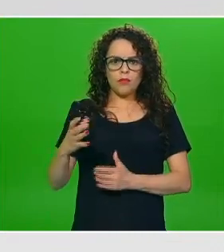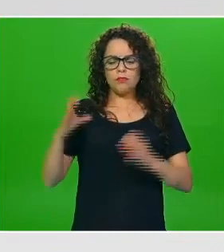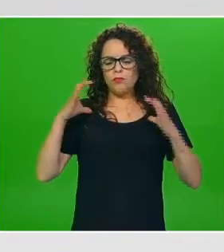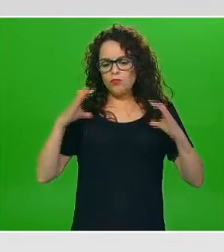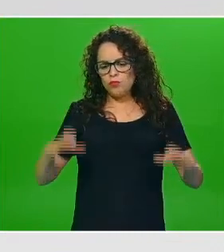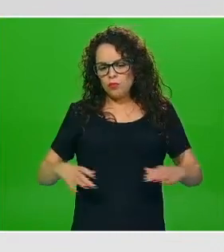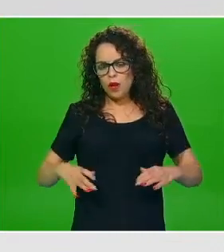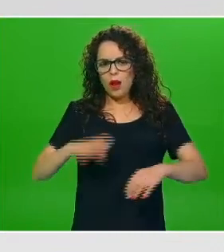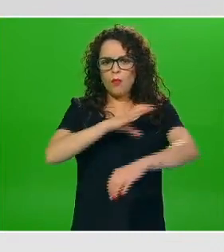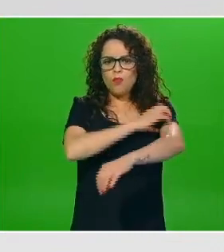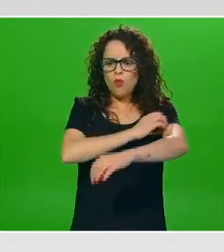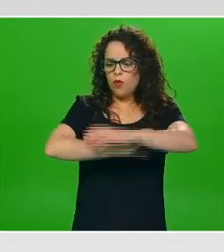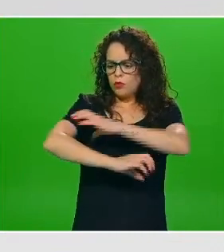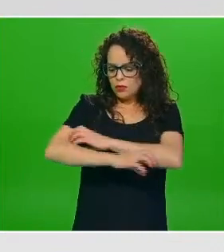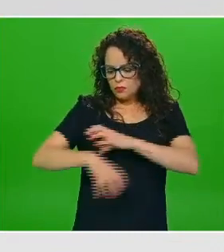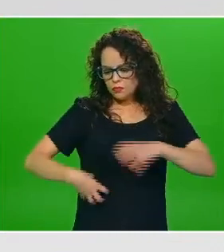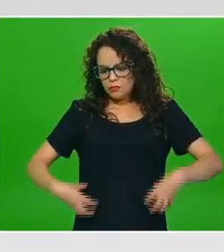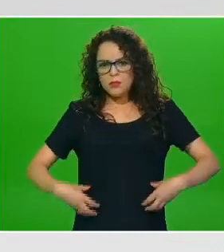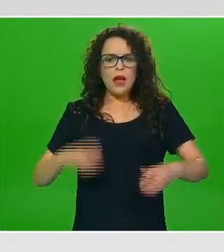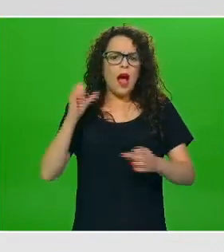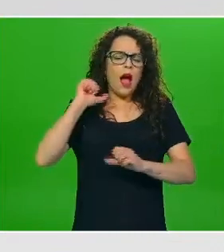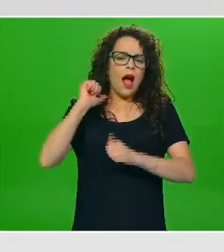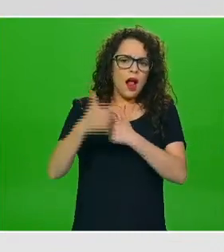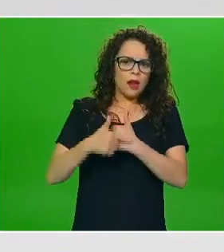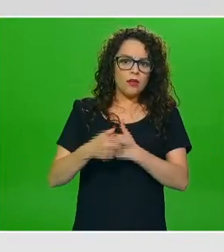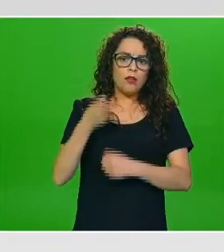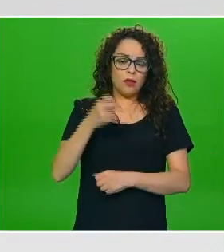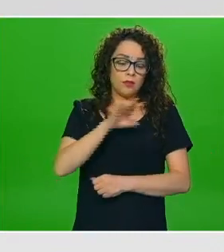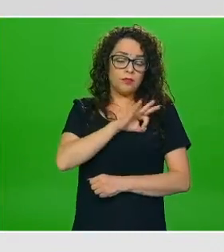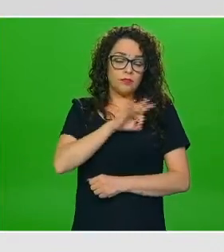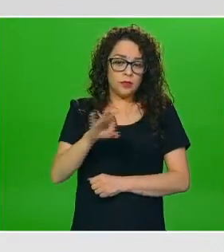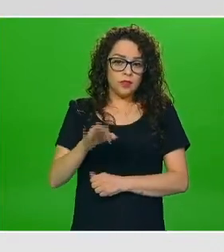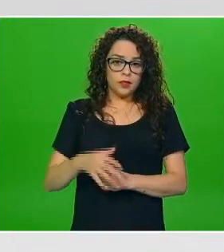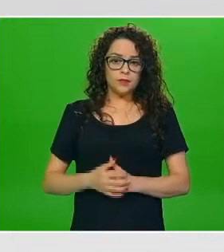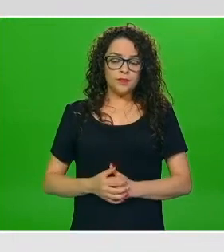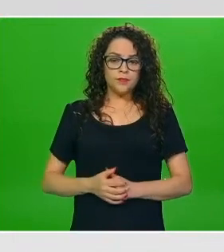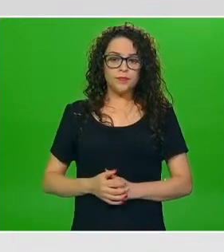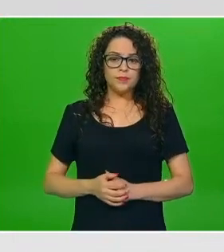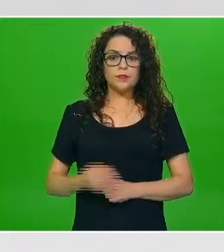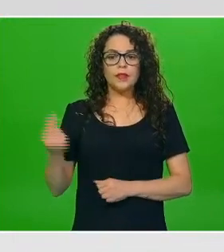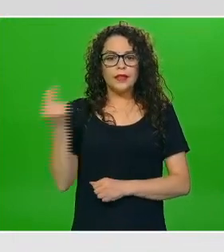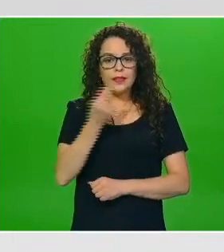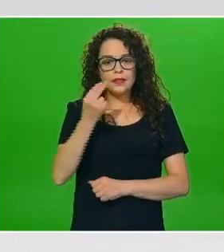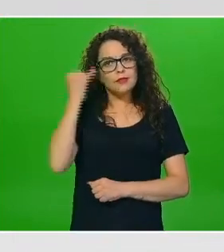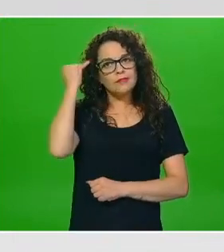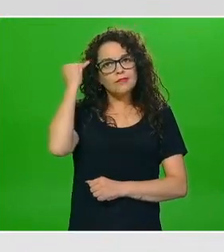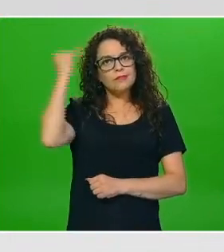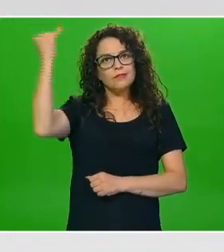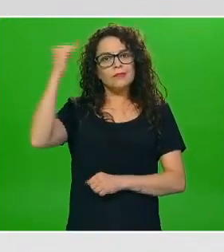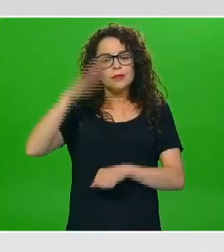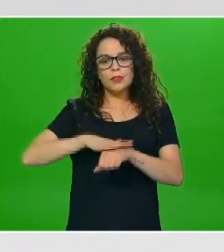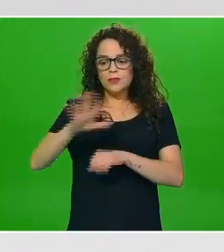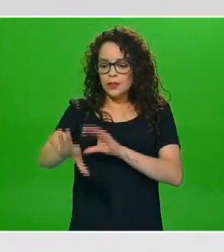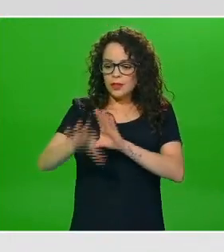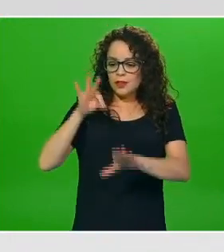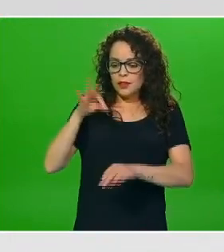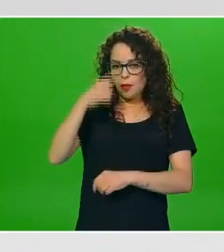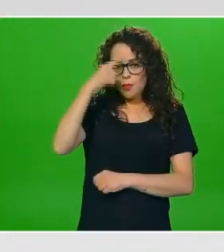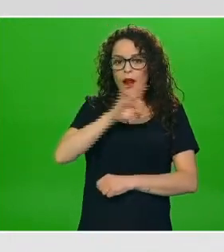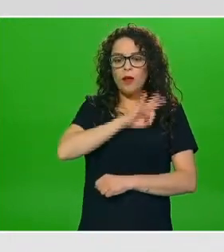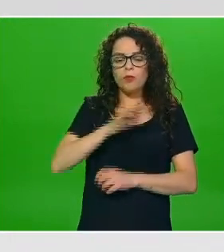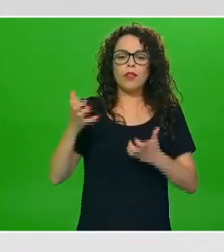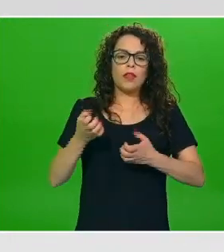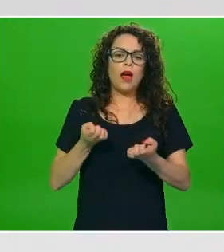músculos entonces a veces es eso tener un poco más de ideas para llevar a cabo sobre los